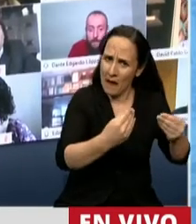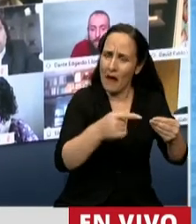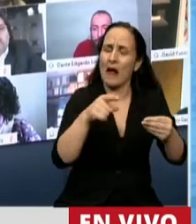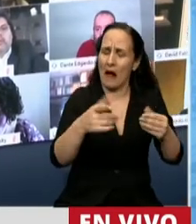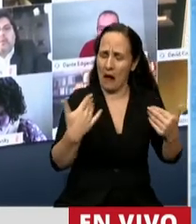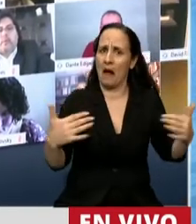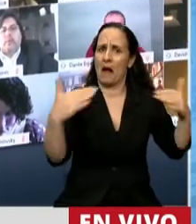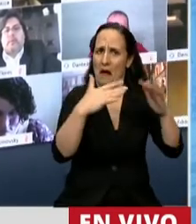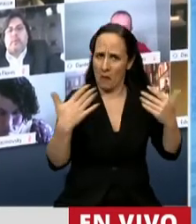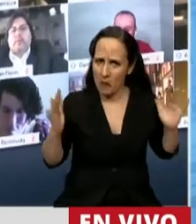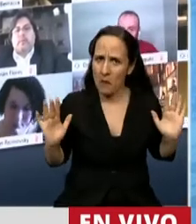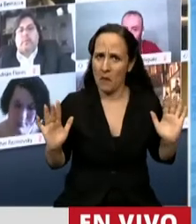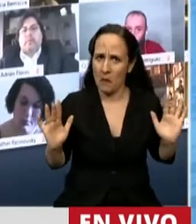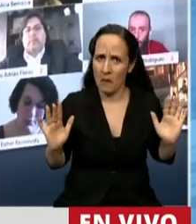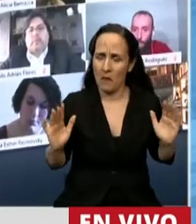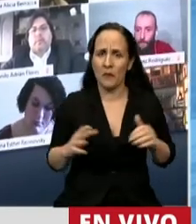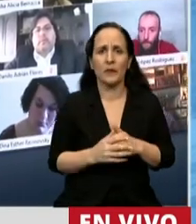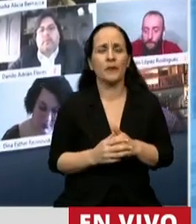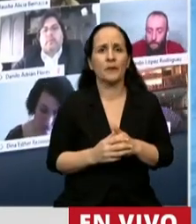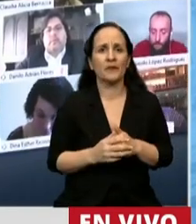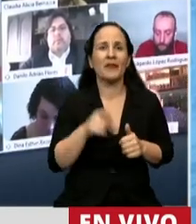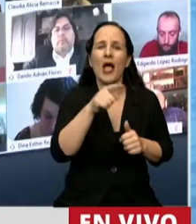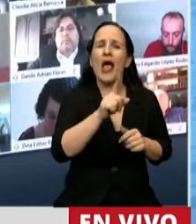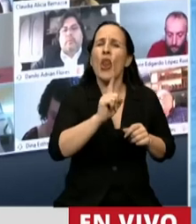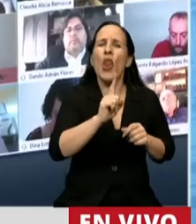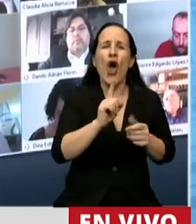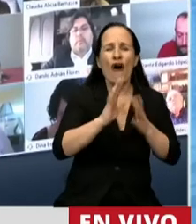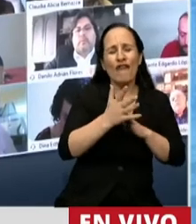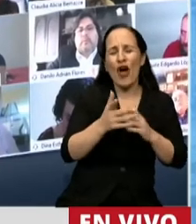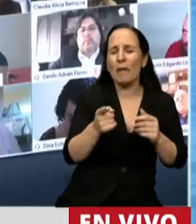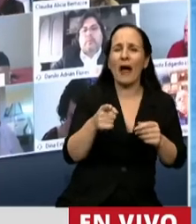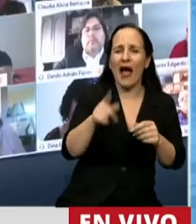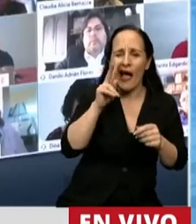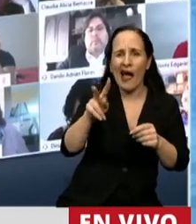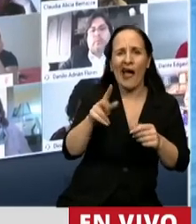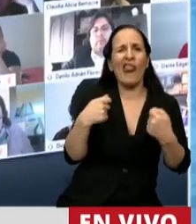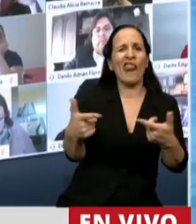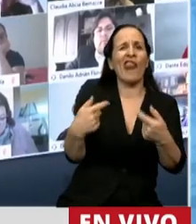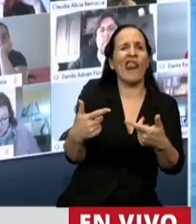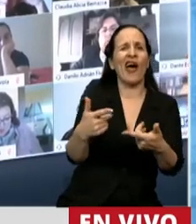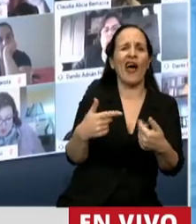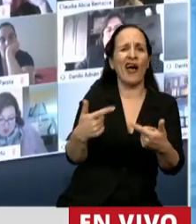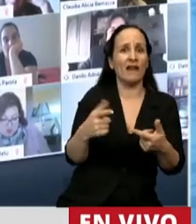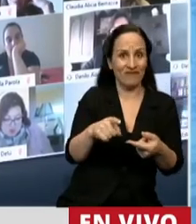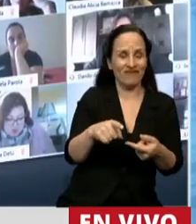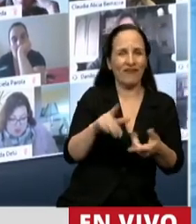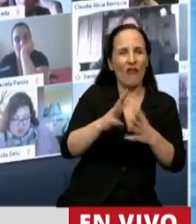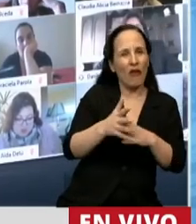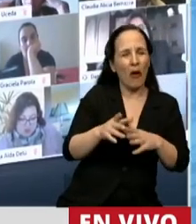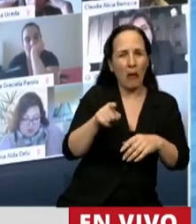las cosas. Esa visión no asistencialista ni facilista es la que la Argentina se